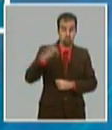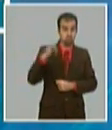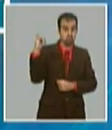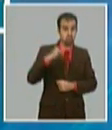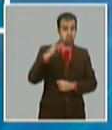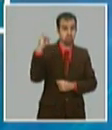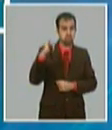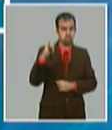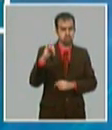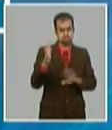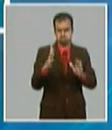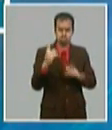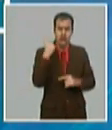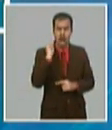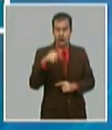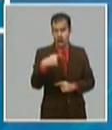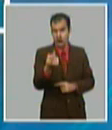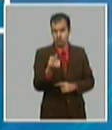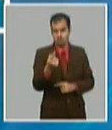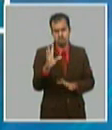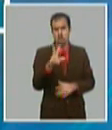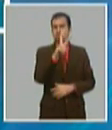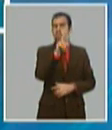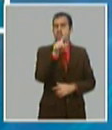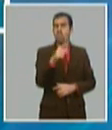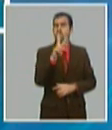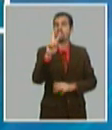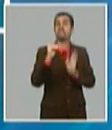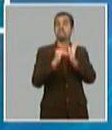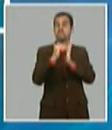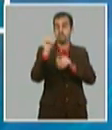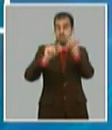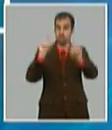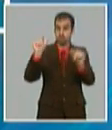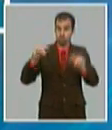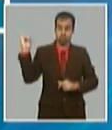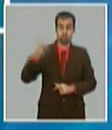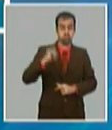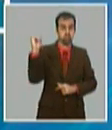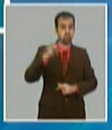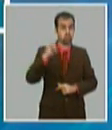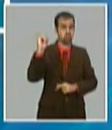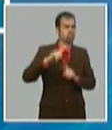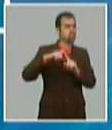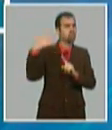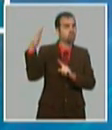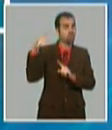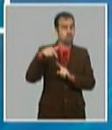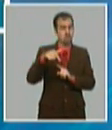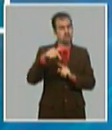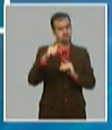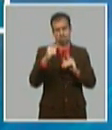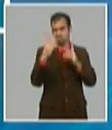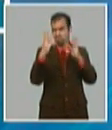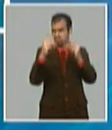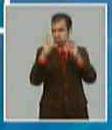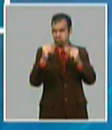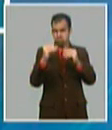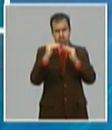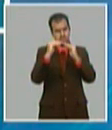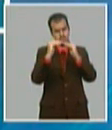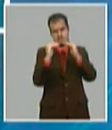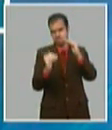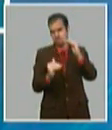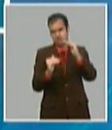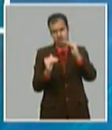arribar a 2,2 millones de visitantes. Cifra que, como ustedes comprenderán, es muy inferior a la capacidad